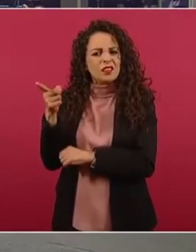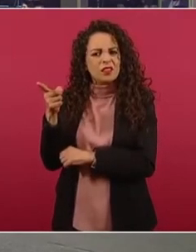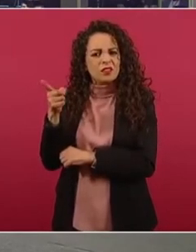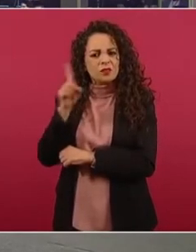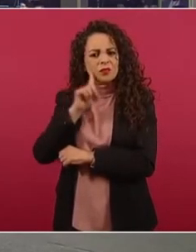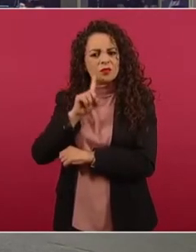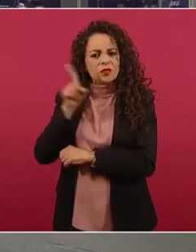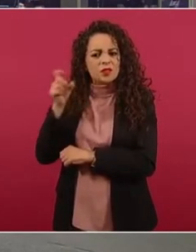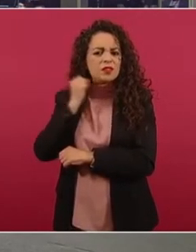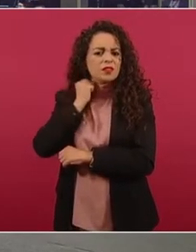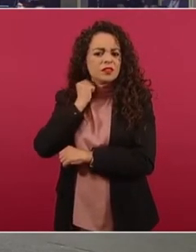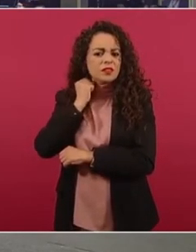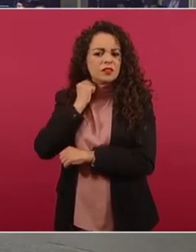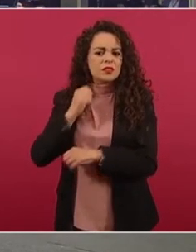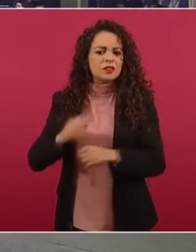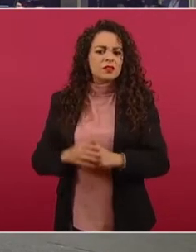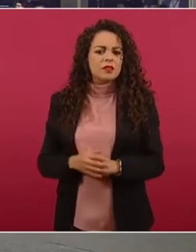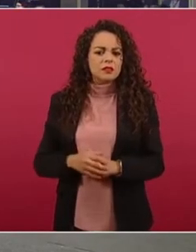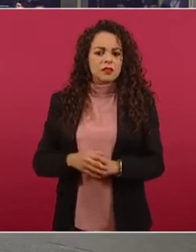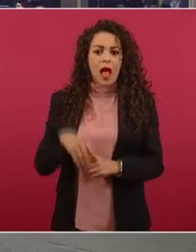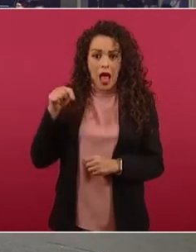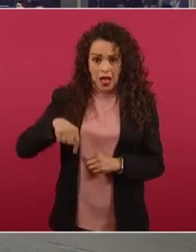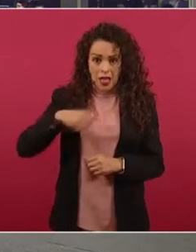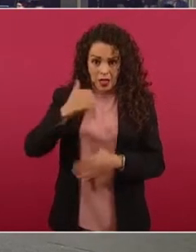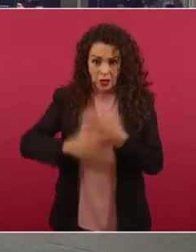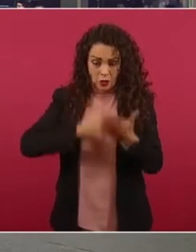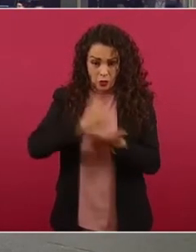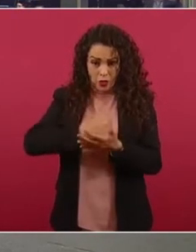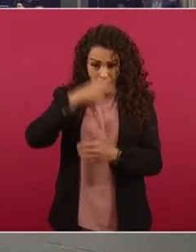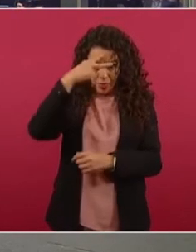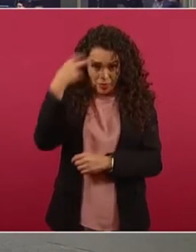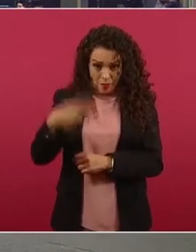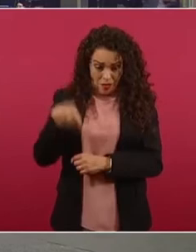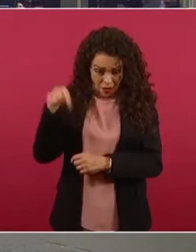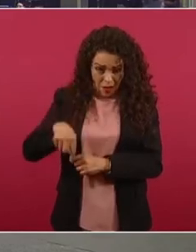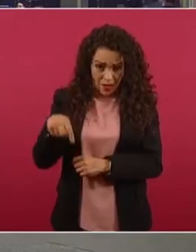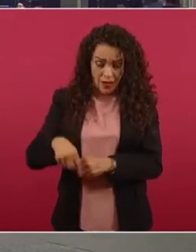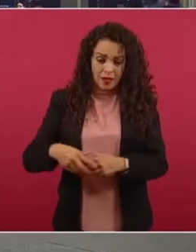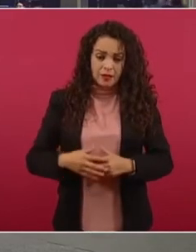Senadora. De aquí, de la Ciudad de México. ¿De la Ciudad de México? De aquí.